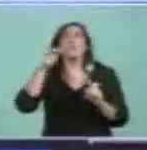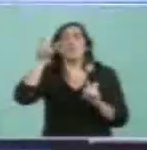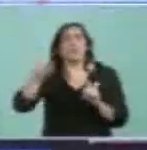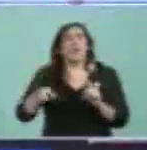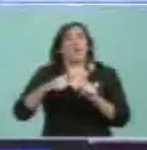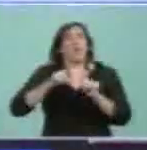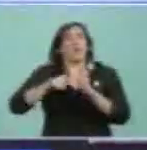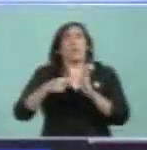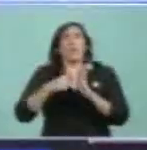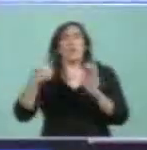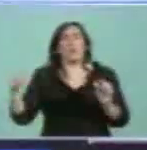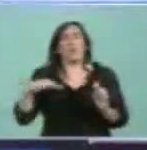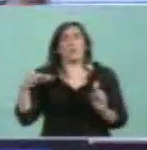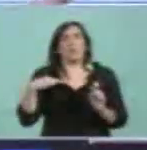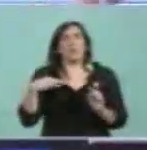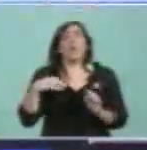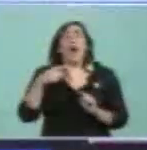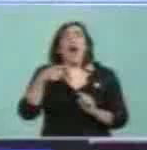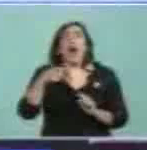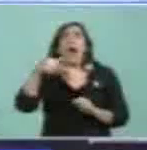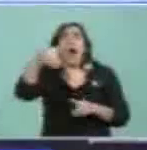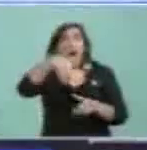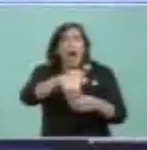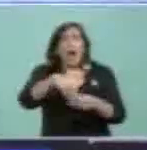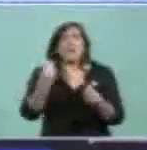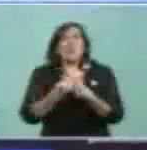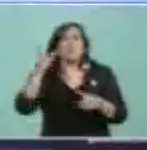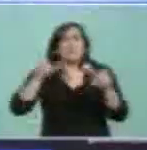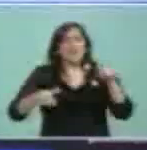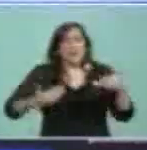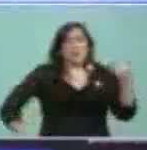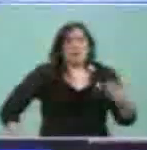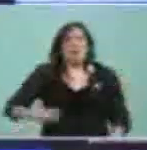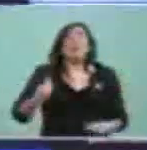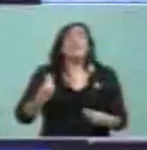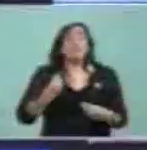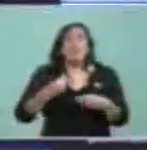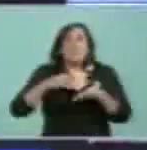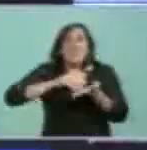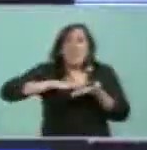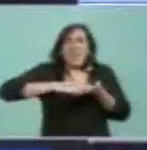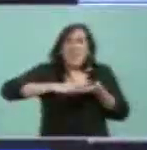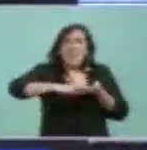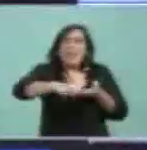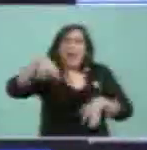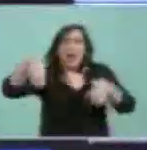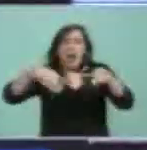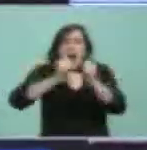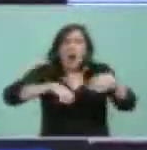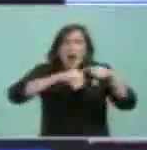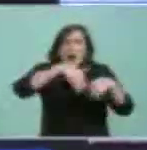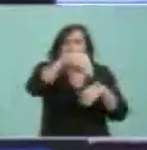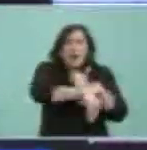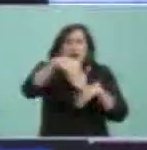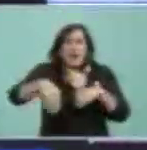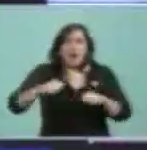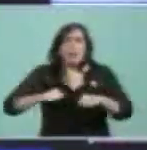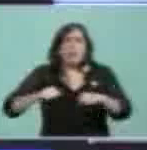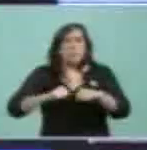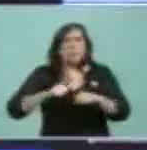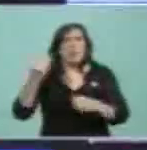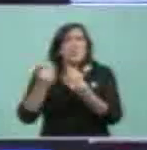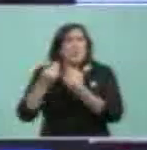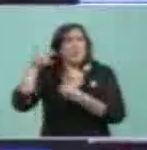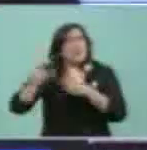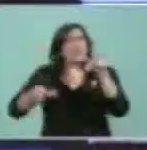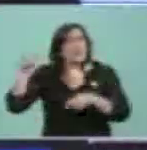porque la guerra terminó pero las minas siguen explotando porque hay que desactivarlas. Y conocí el